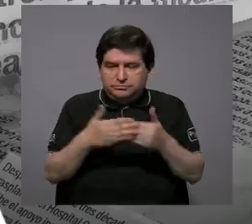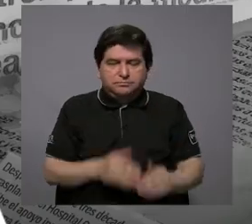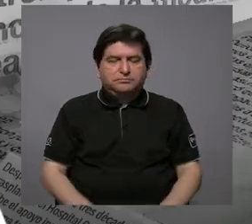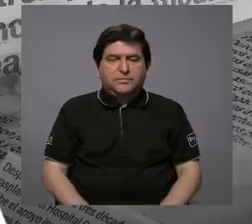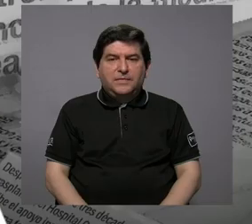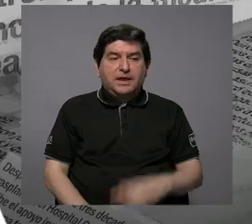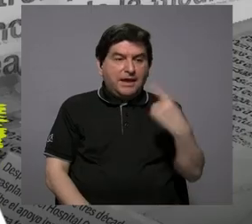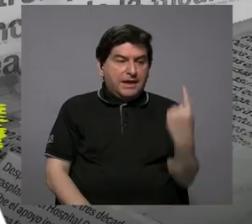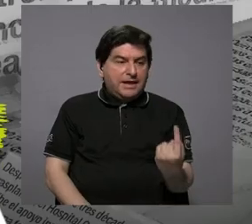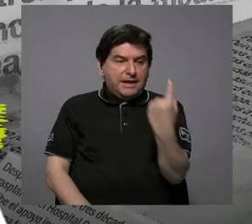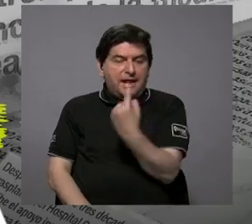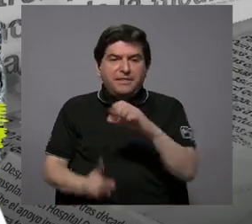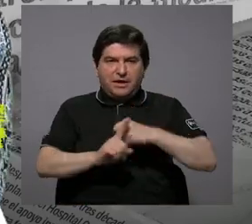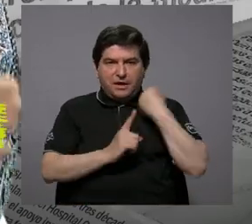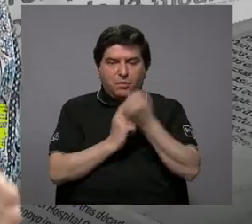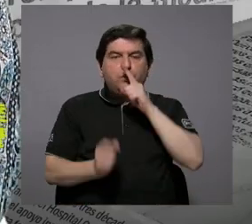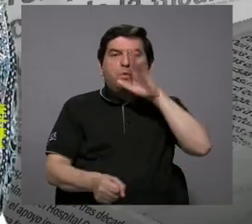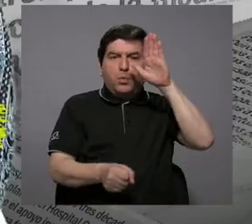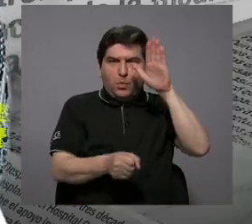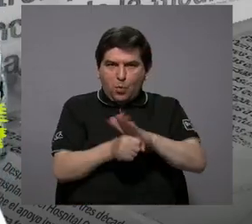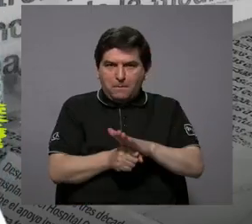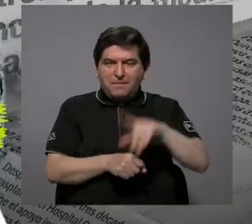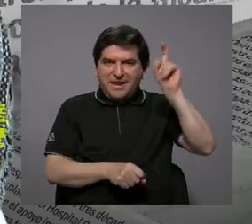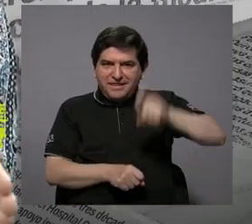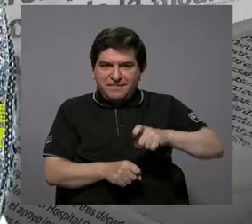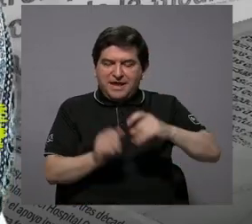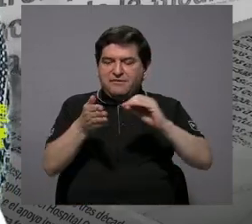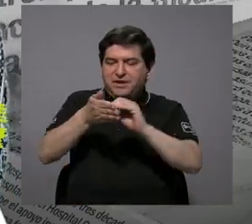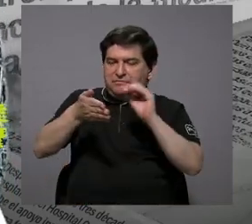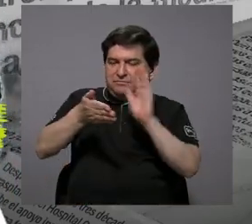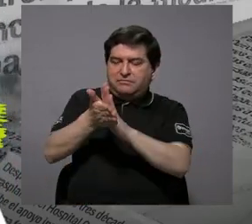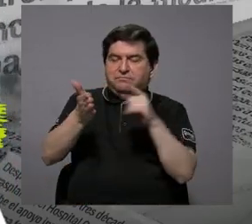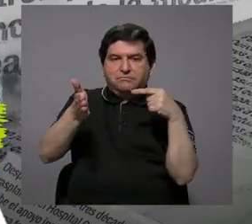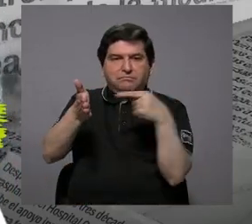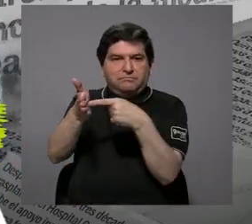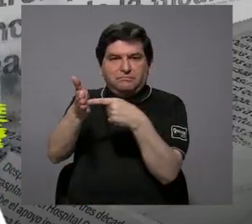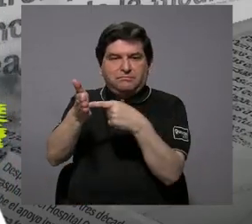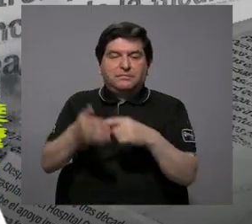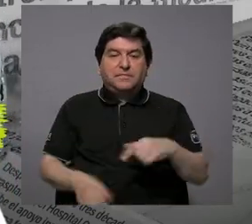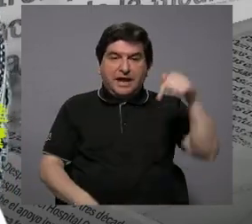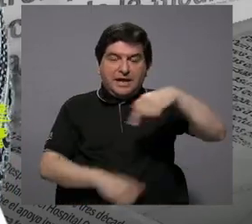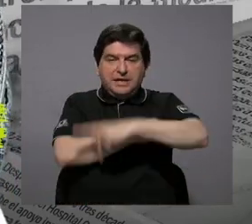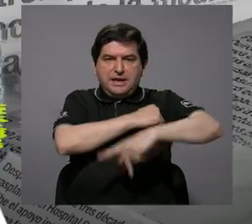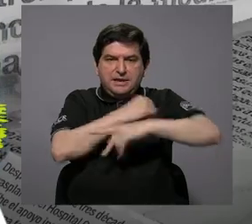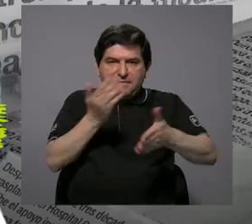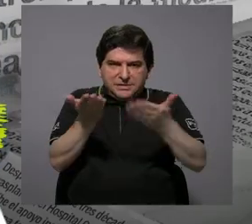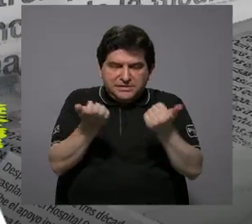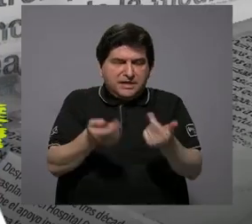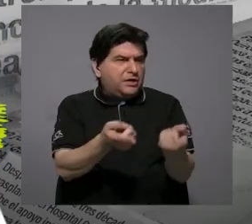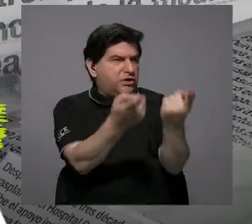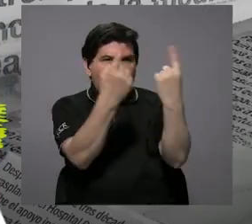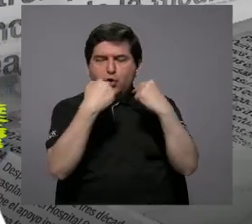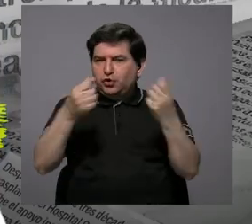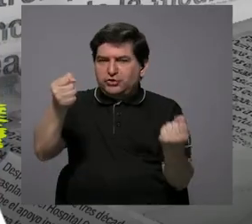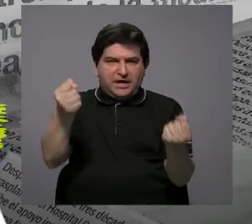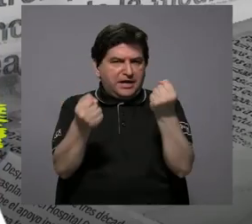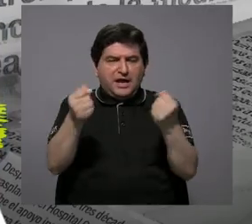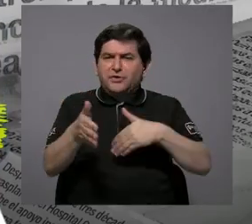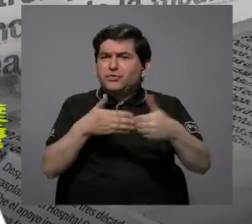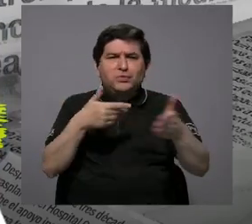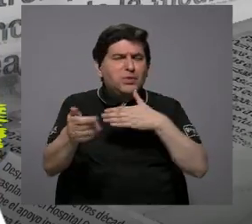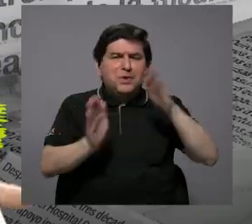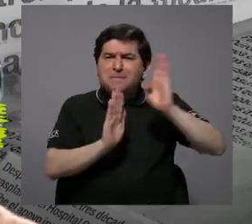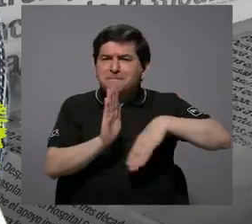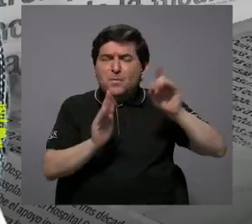condiciones de cada uno tienen que cumplir con esto. Esto es lo que queremos, ¿verdad? Como país, no queremos que entren vehículos, aunque sean muy baratos,